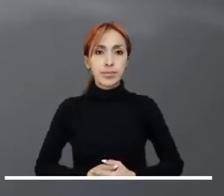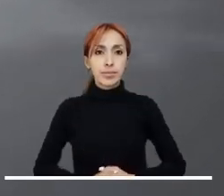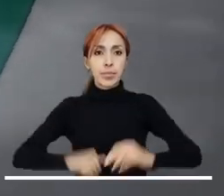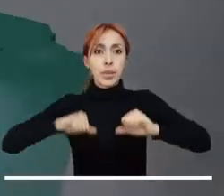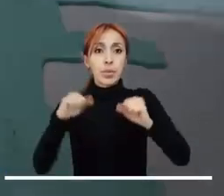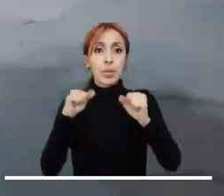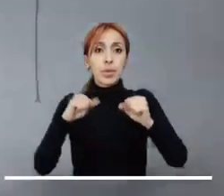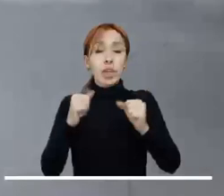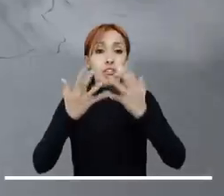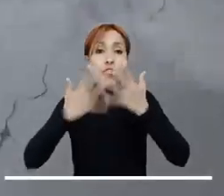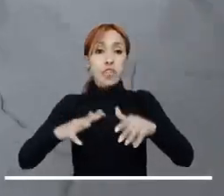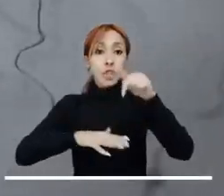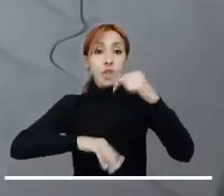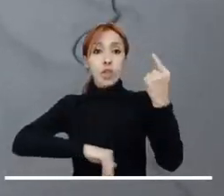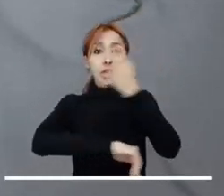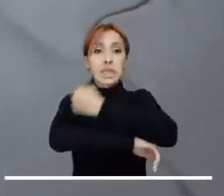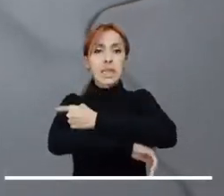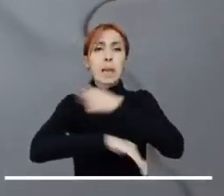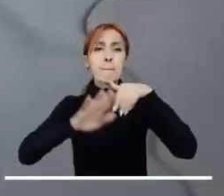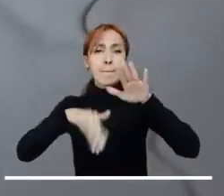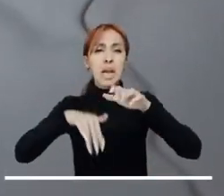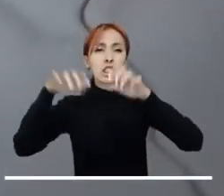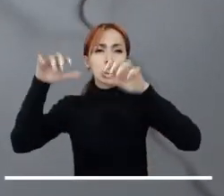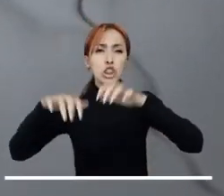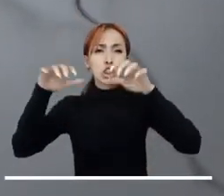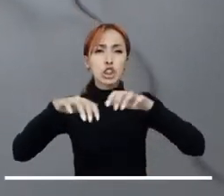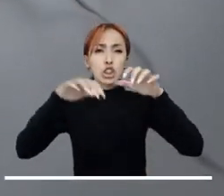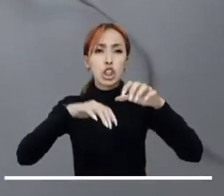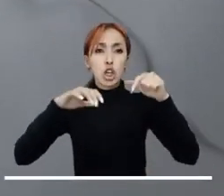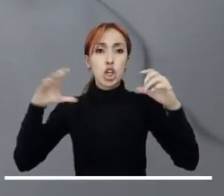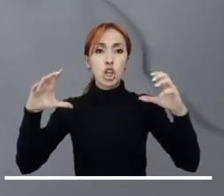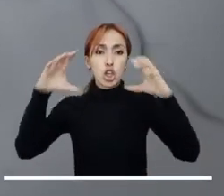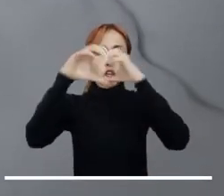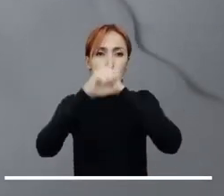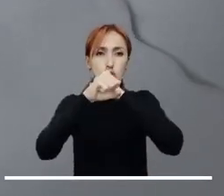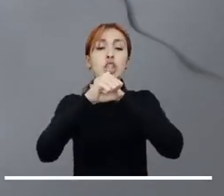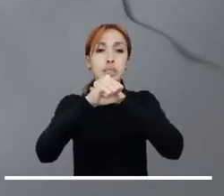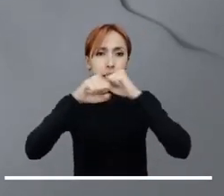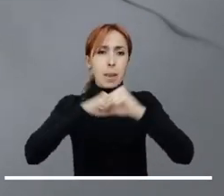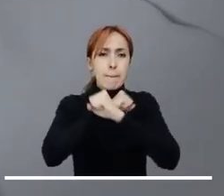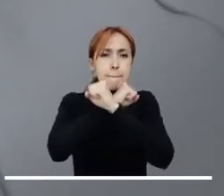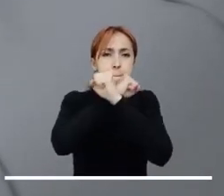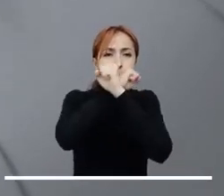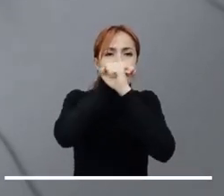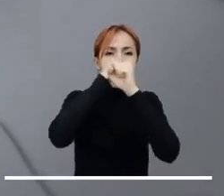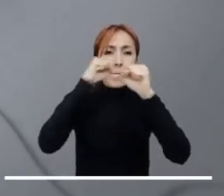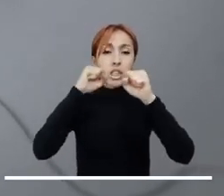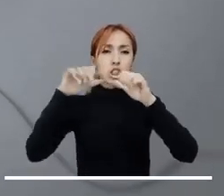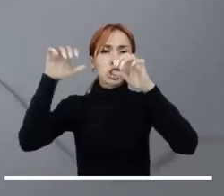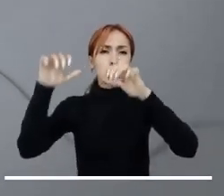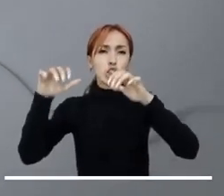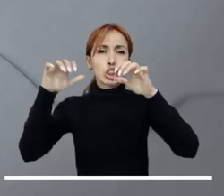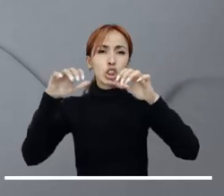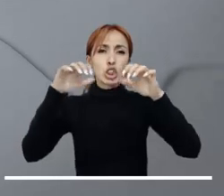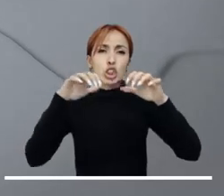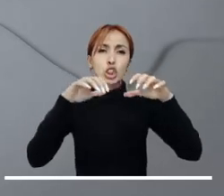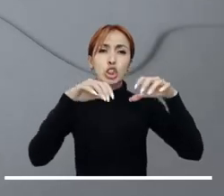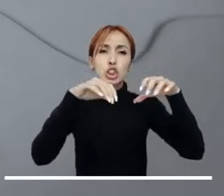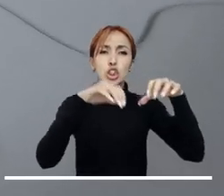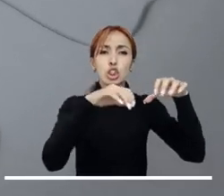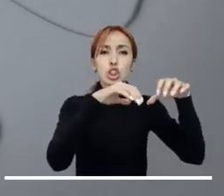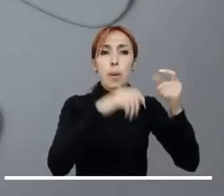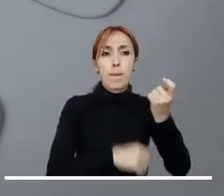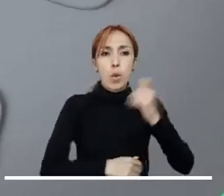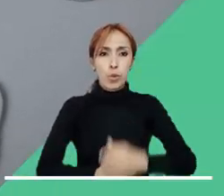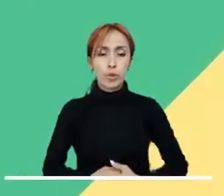La capital se despide con alta probabilidad de lluvias para la noche. Con la llegada de la madrugada, los volúmenes de agua podrían